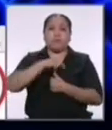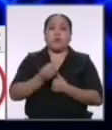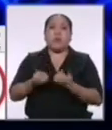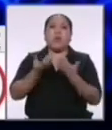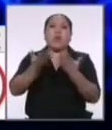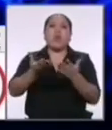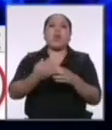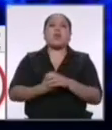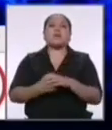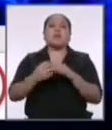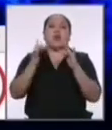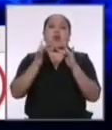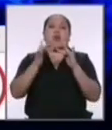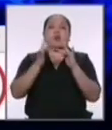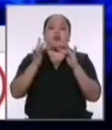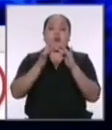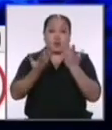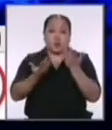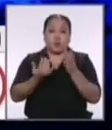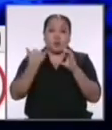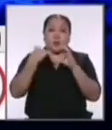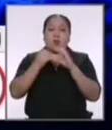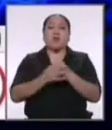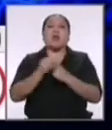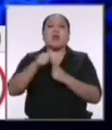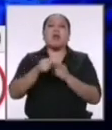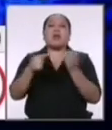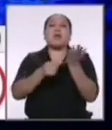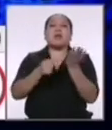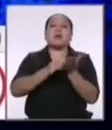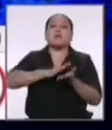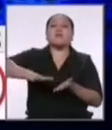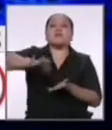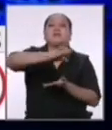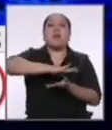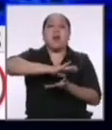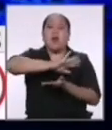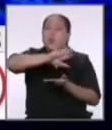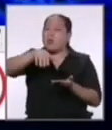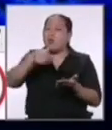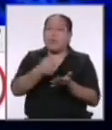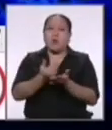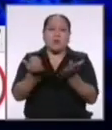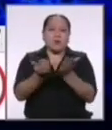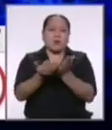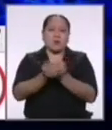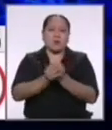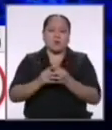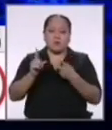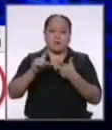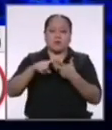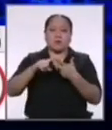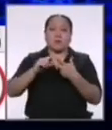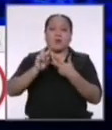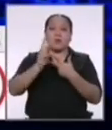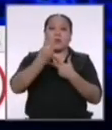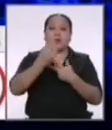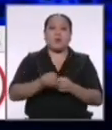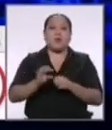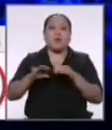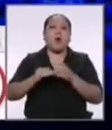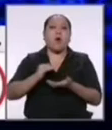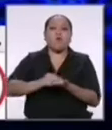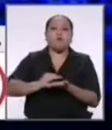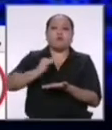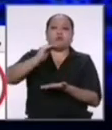dar internet y tecnología a todos los colegios segundo vamos a aumentar el